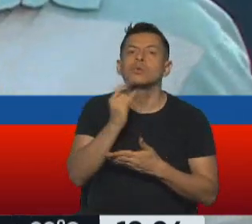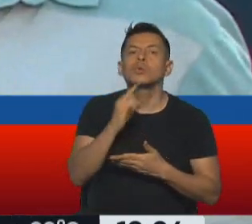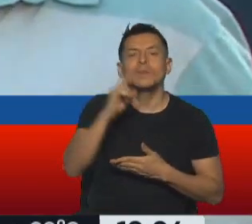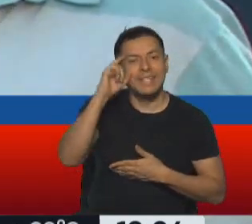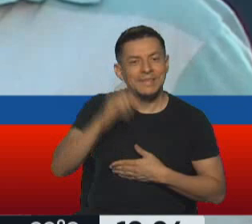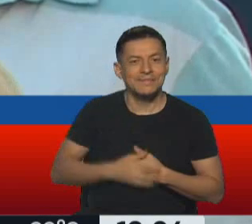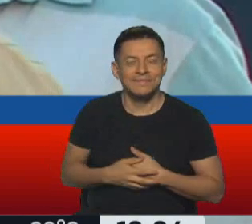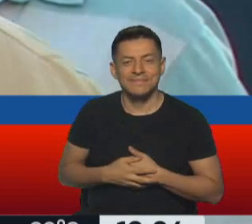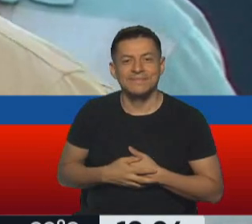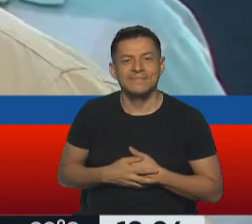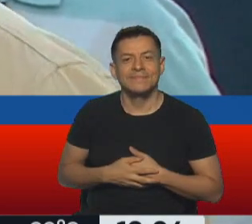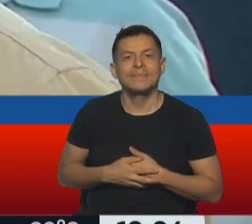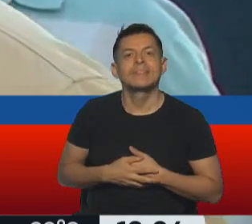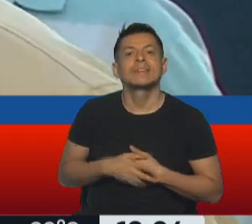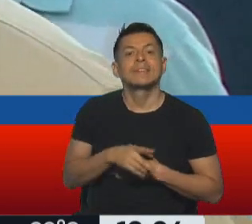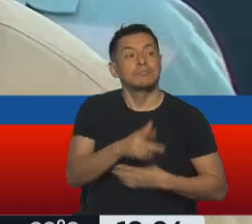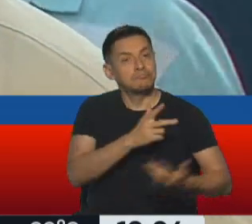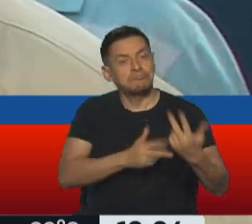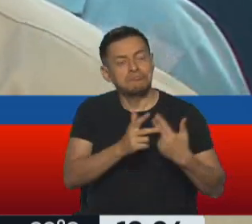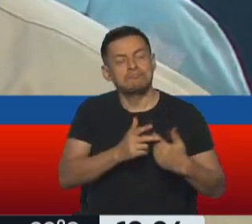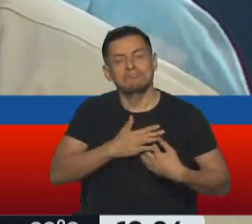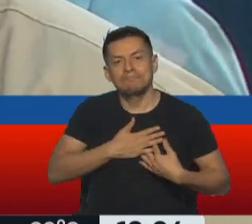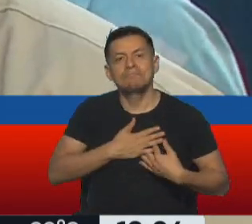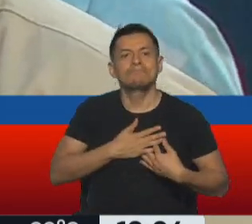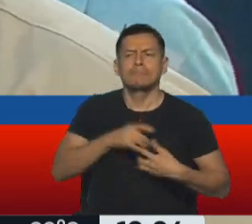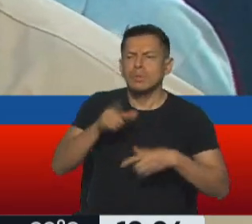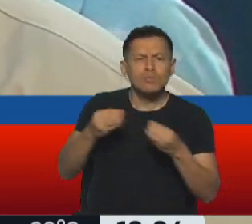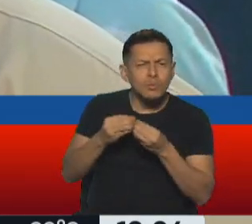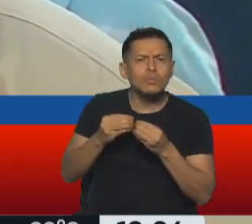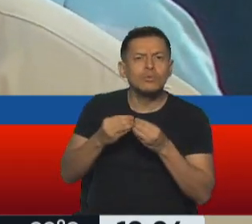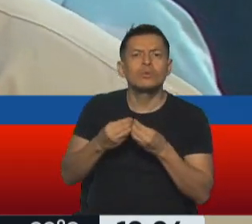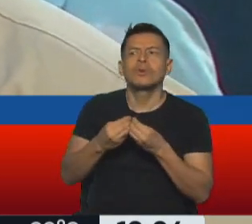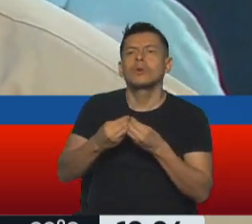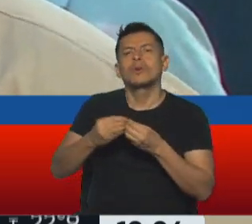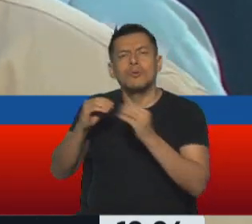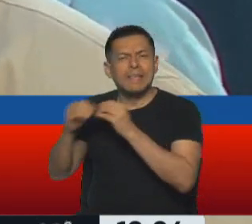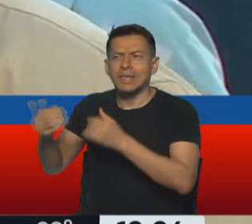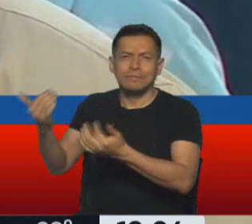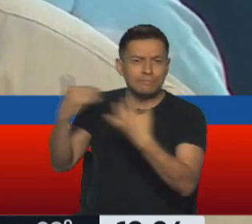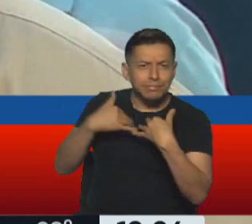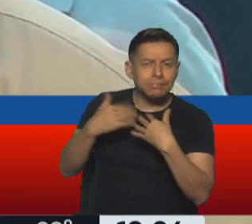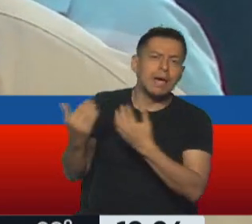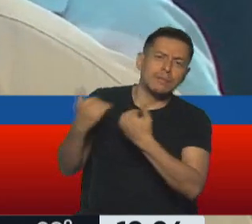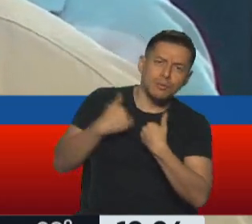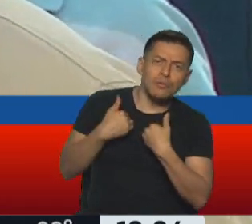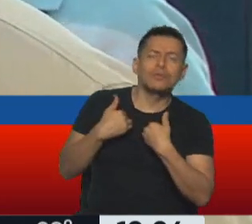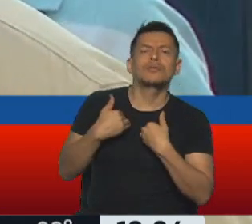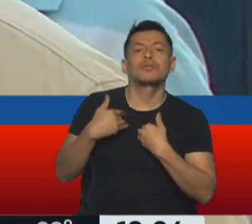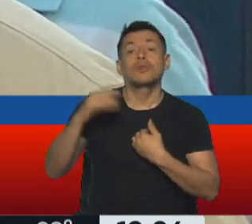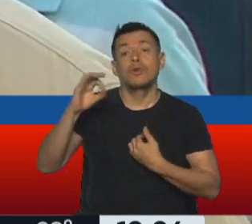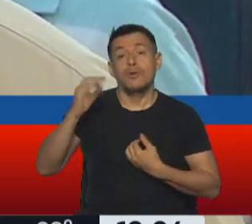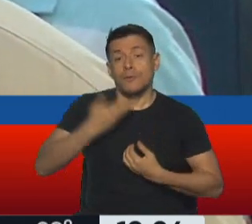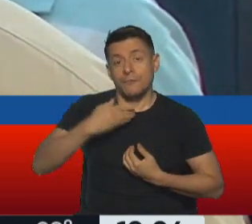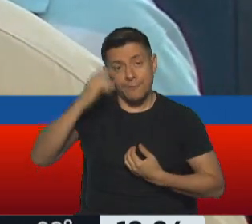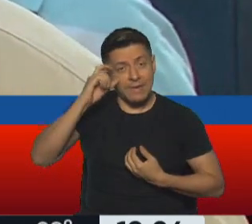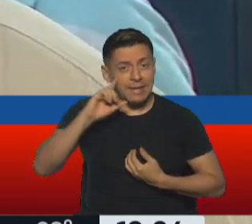Clemente a mi papá, así que me conmovió. La verdad, hay mucha gente, muchas compañeras y compañeros que vinieron a darnos fuerza y con Ofelia Fernández, que es